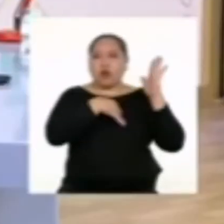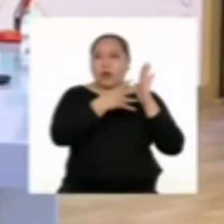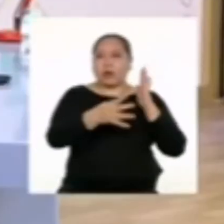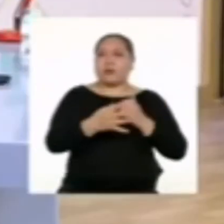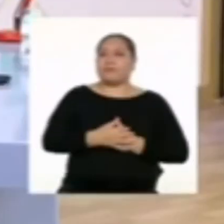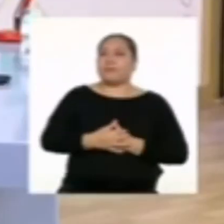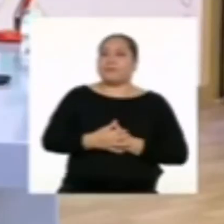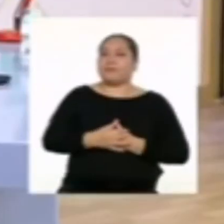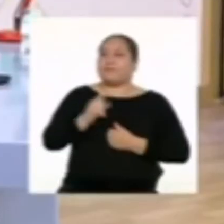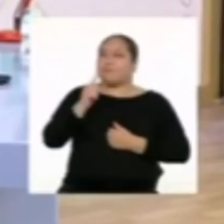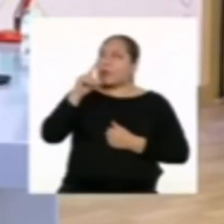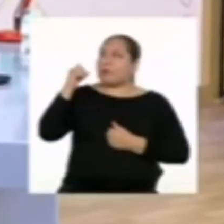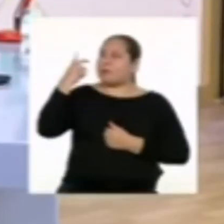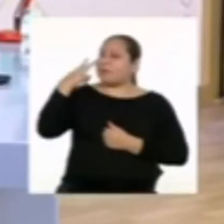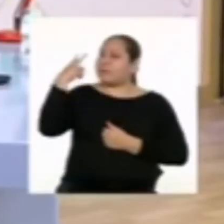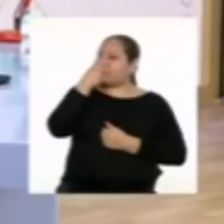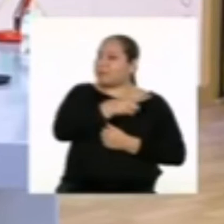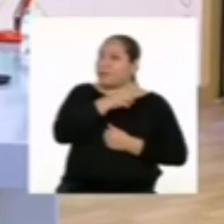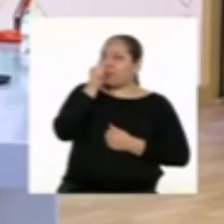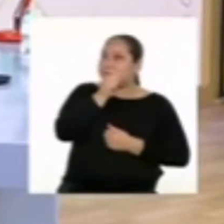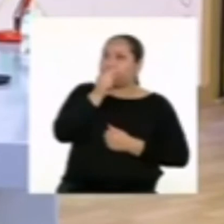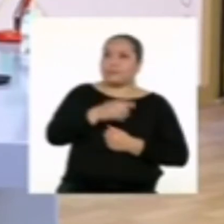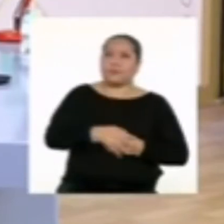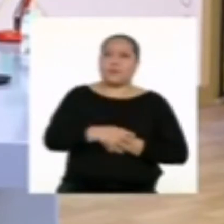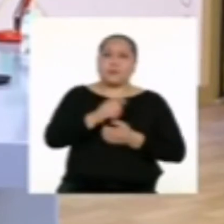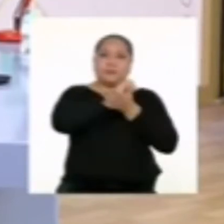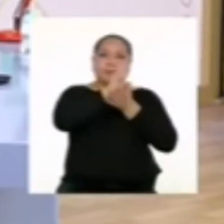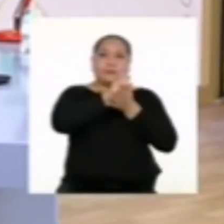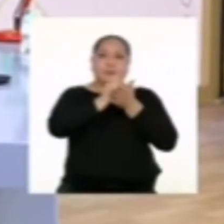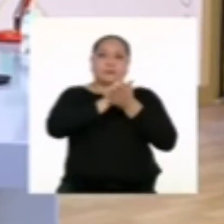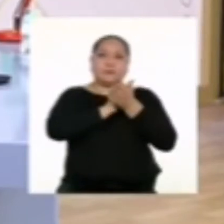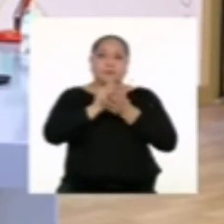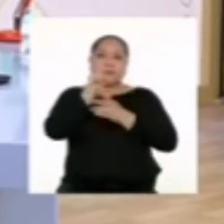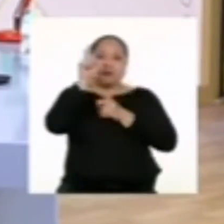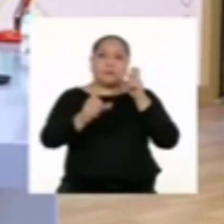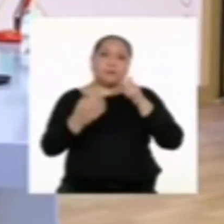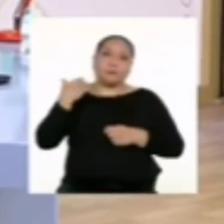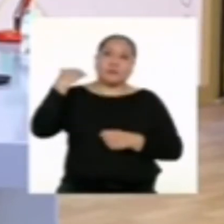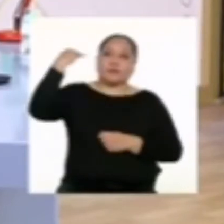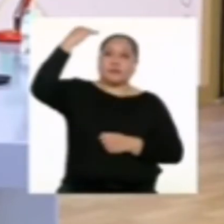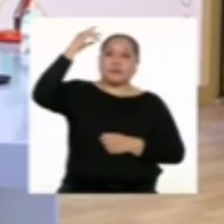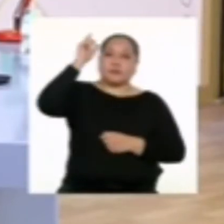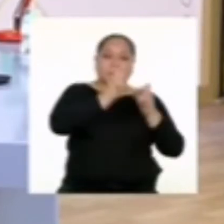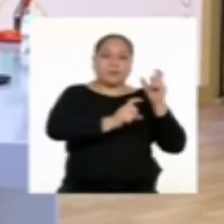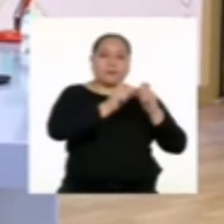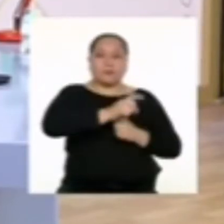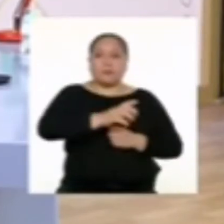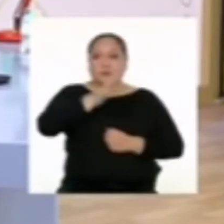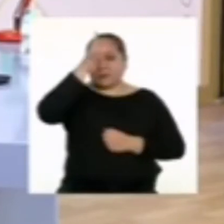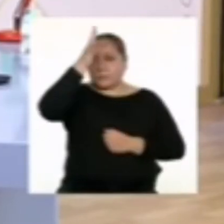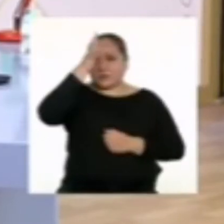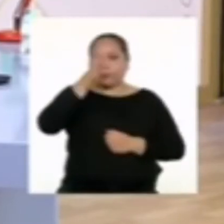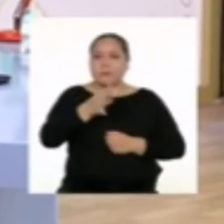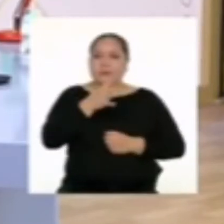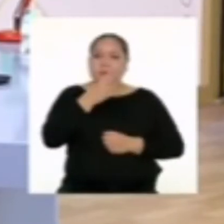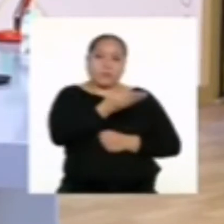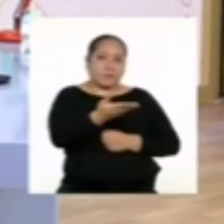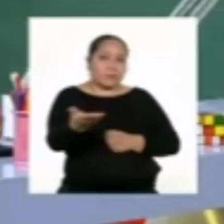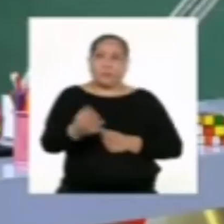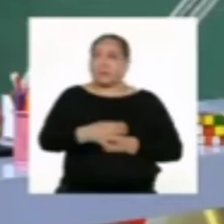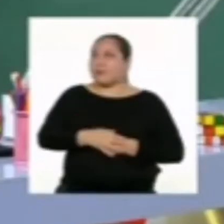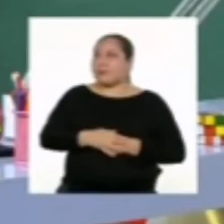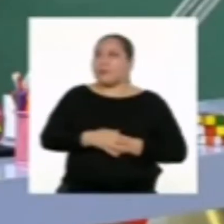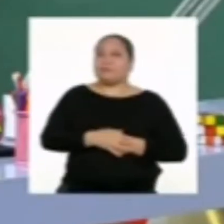Lo primero que he percibido en este texto es que está escrito por alguien mayor y su público son los padres y madres de